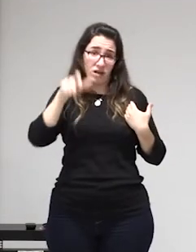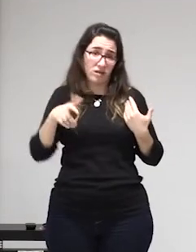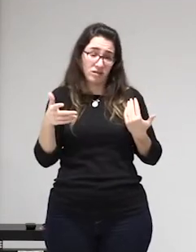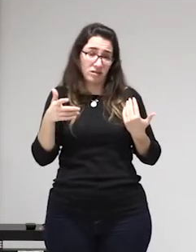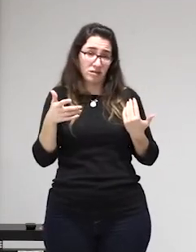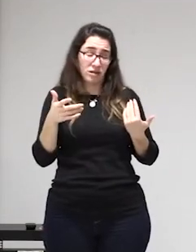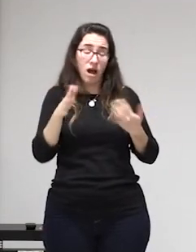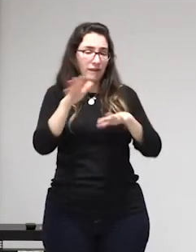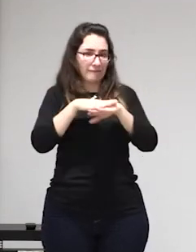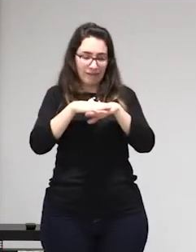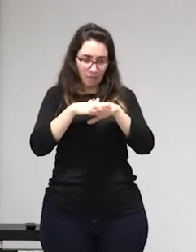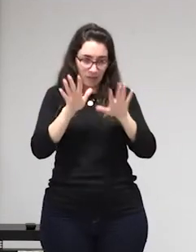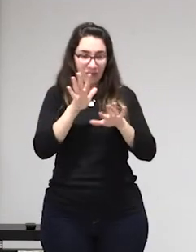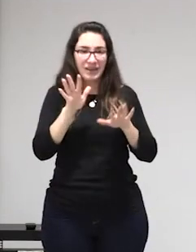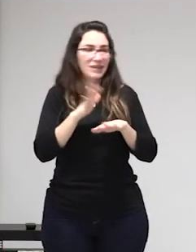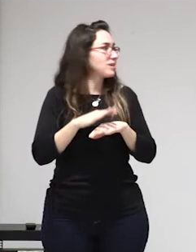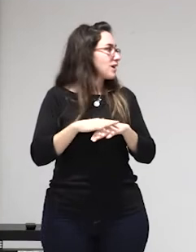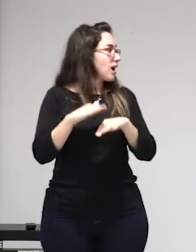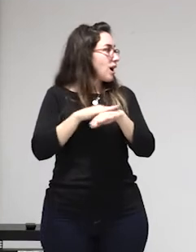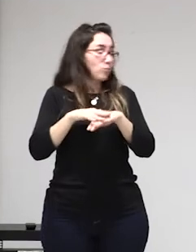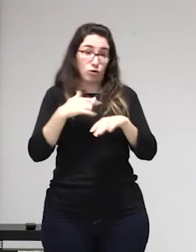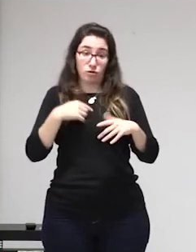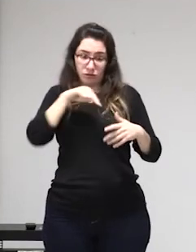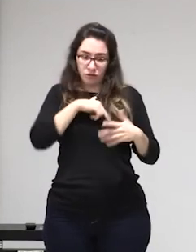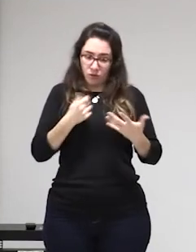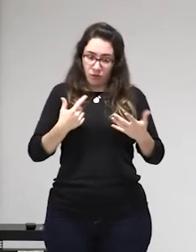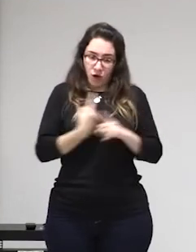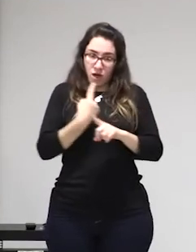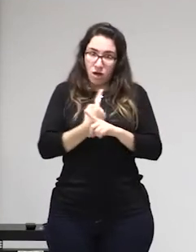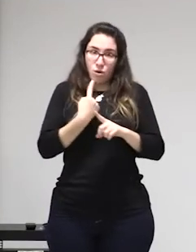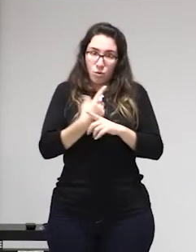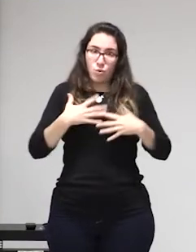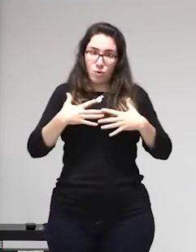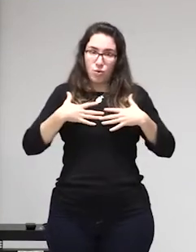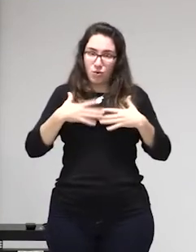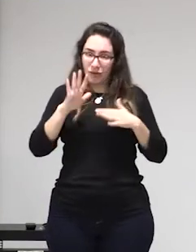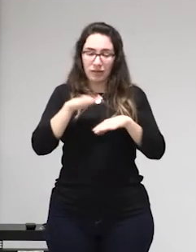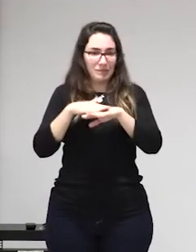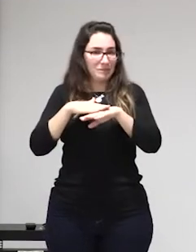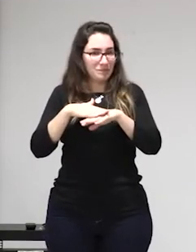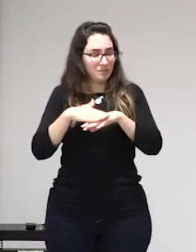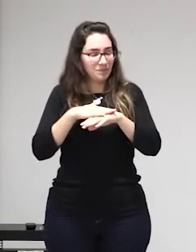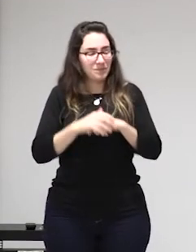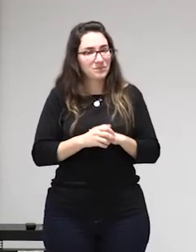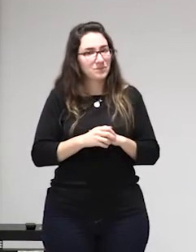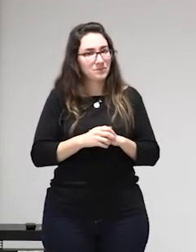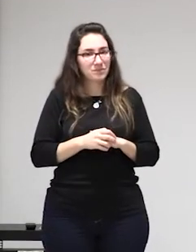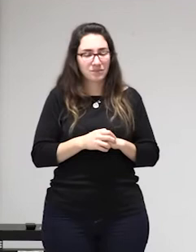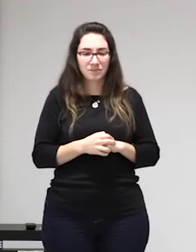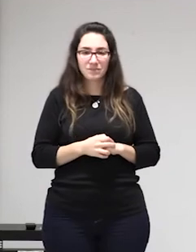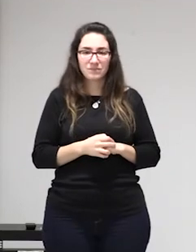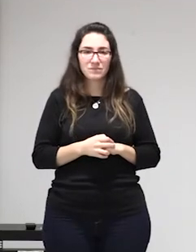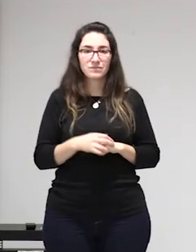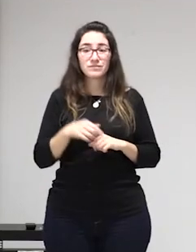entonces que hacen arriendan habitaciones a otras compañeras para poder compartir gastos ese tipo de legislaciones se han